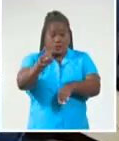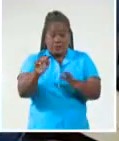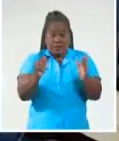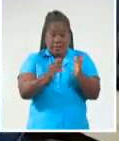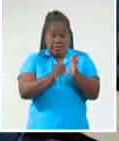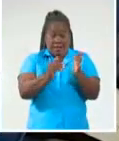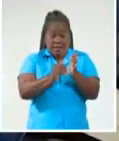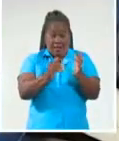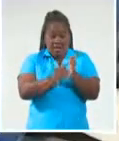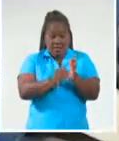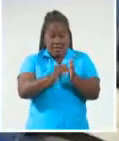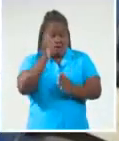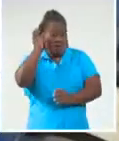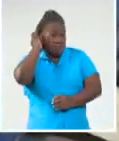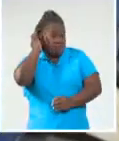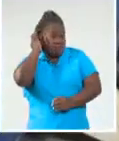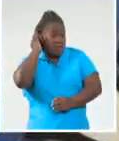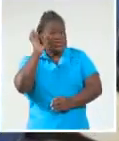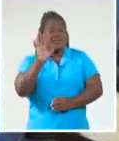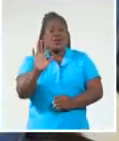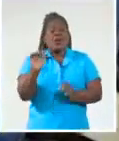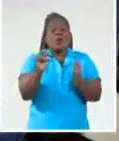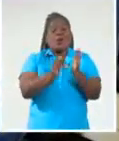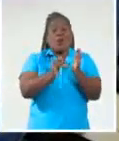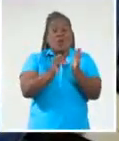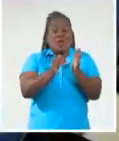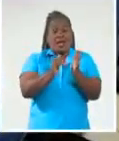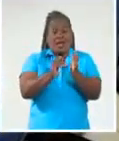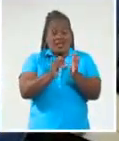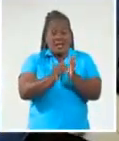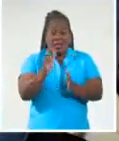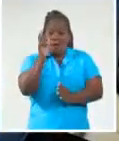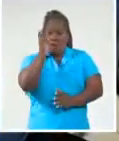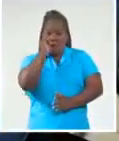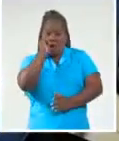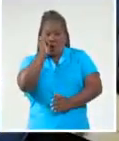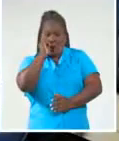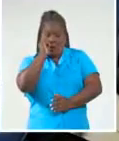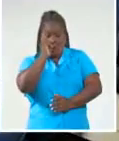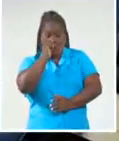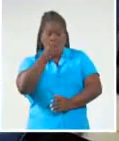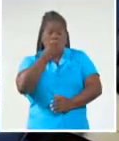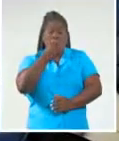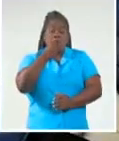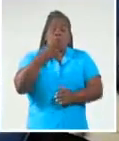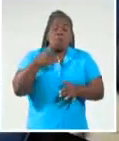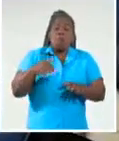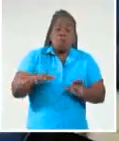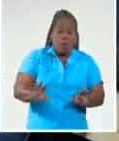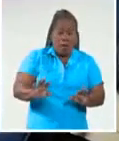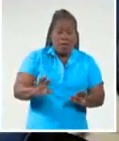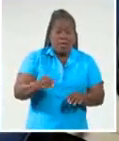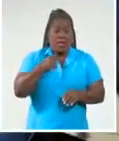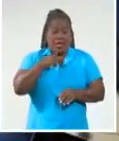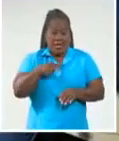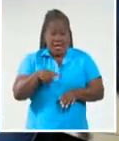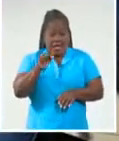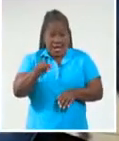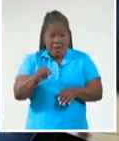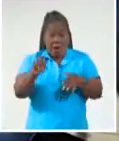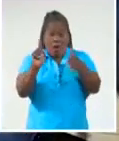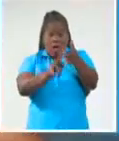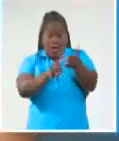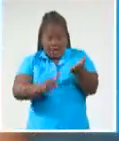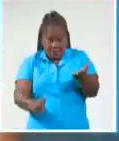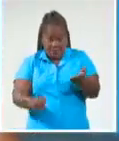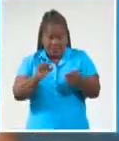tarde en el caso del femenino y a las 5 de la tarde se jugarán el masculino con una posibilidad en caso de que haya disponibilidad energética en las